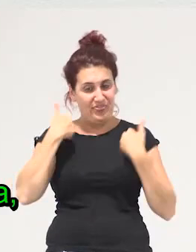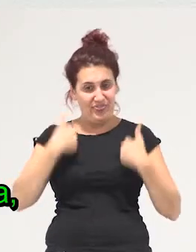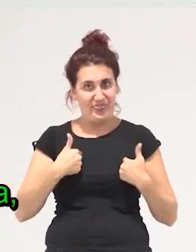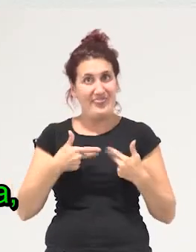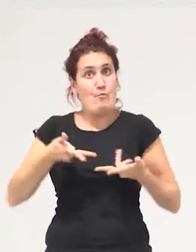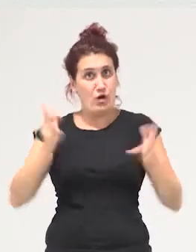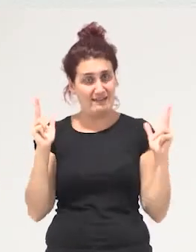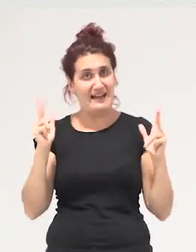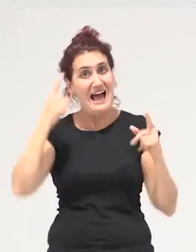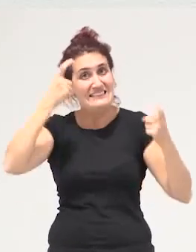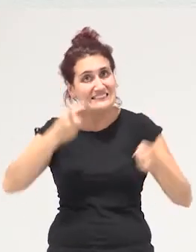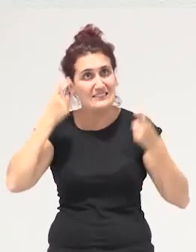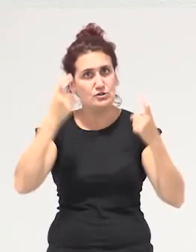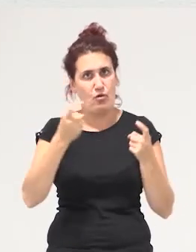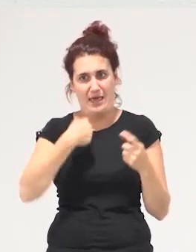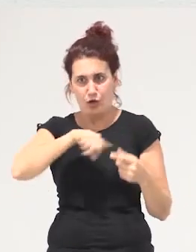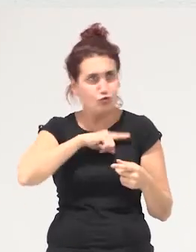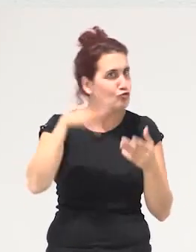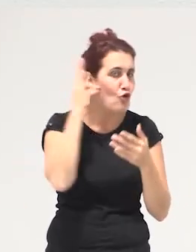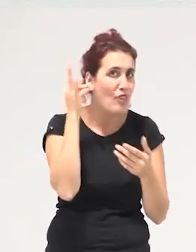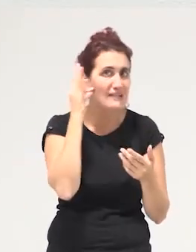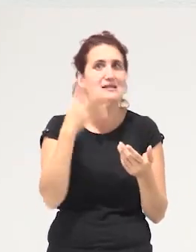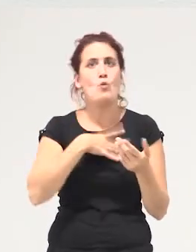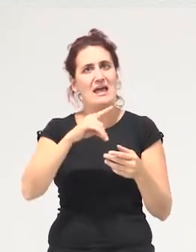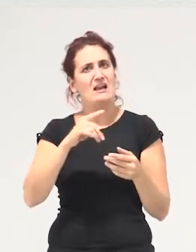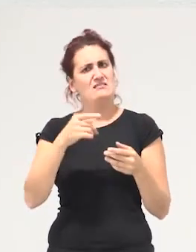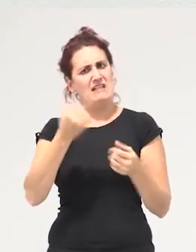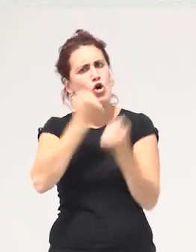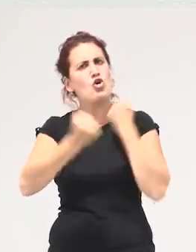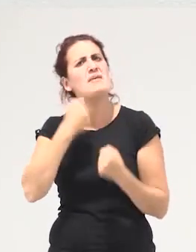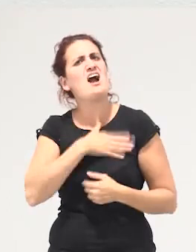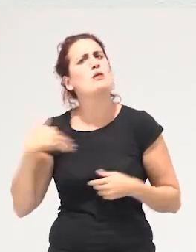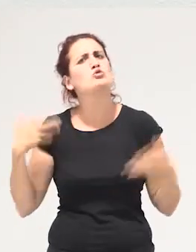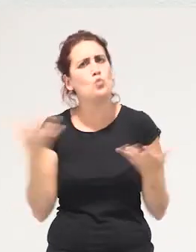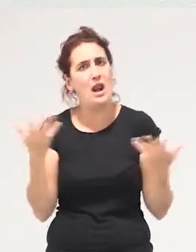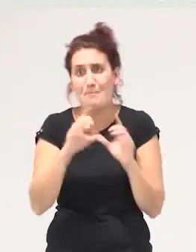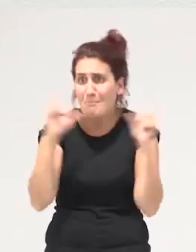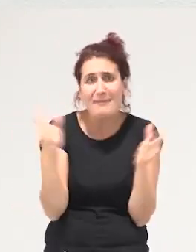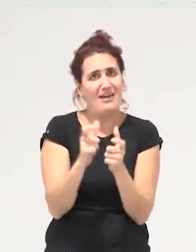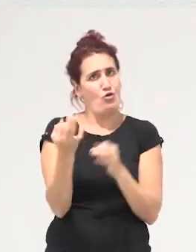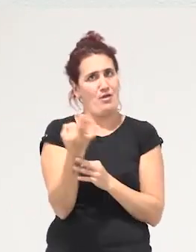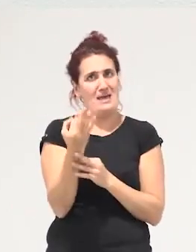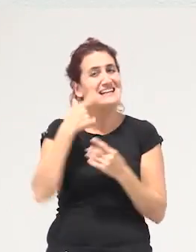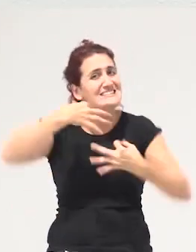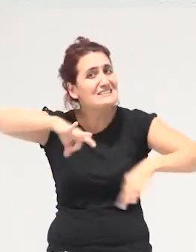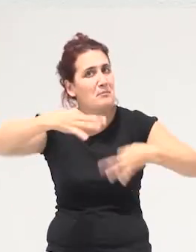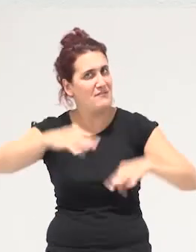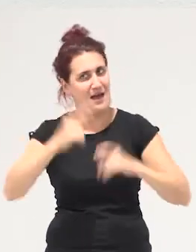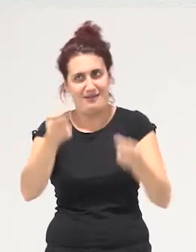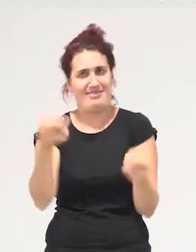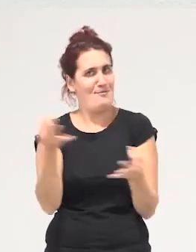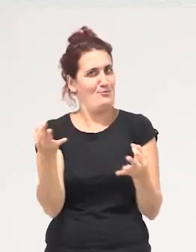democrática insisto de poder decidir entre todas qué economía queremos tiene que ser más pequeño tenemos que simplificar y reducir